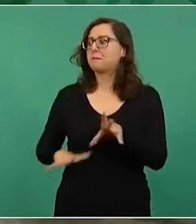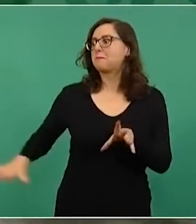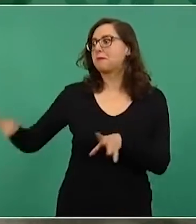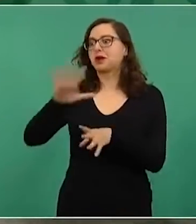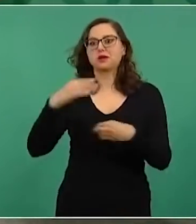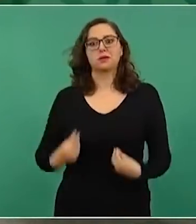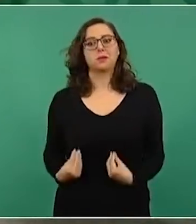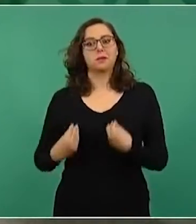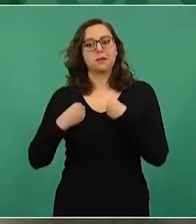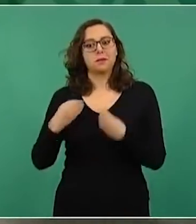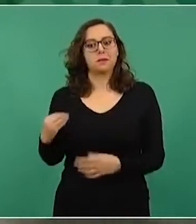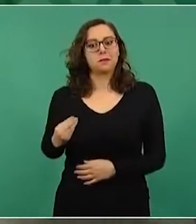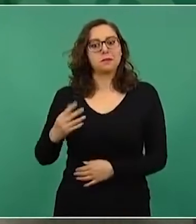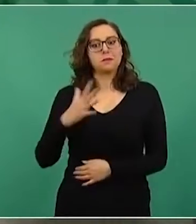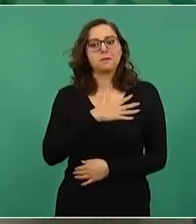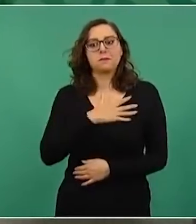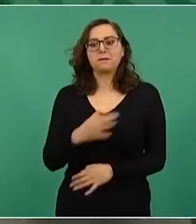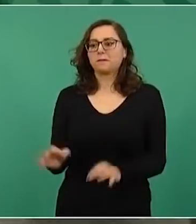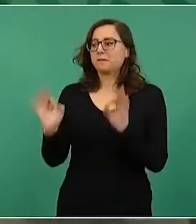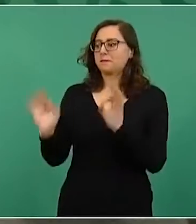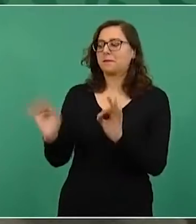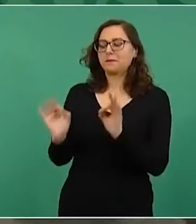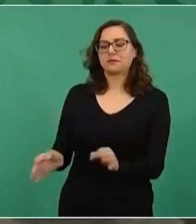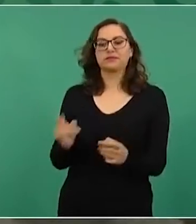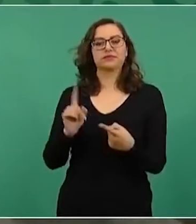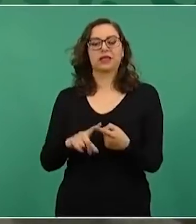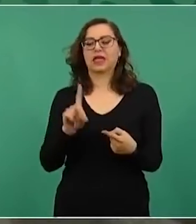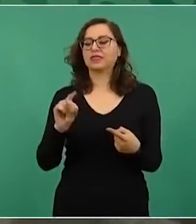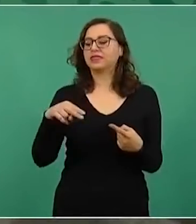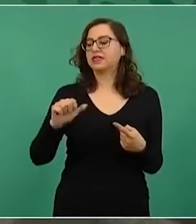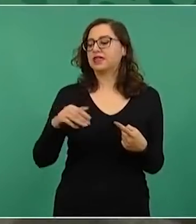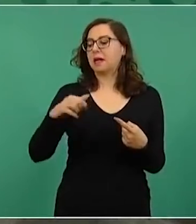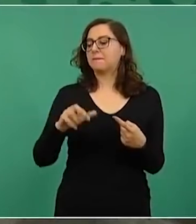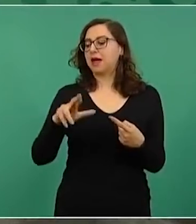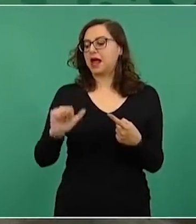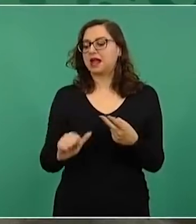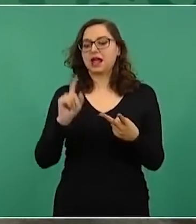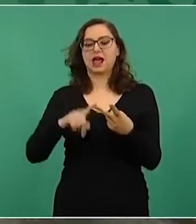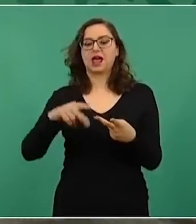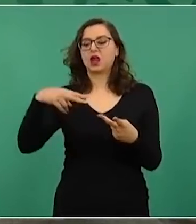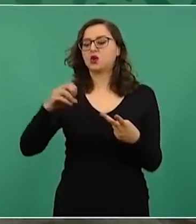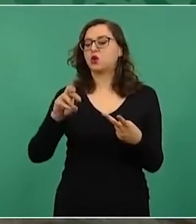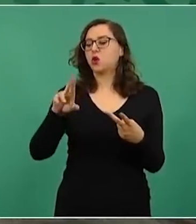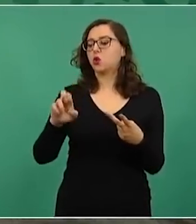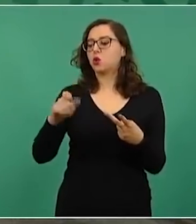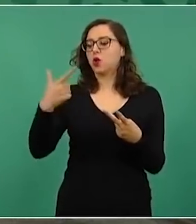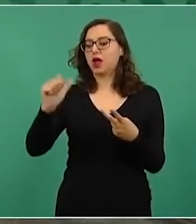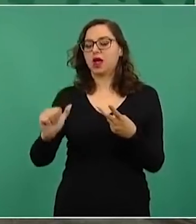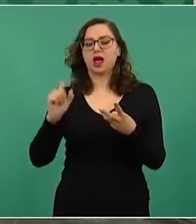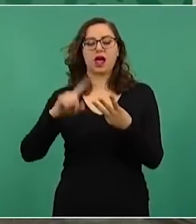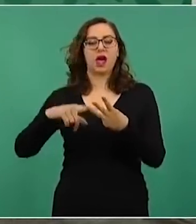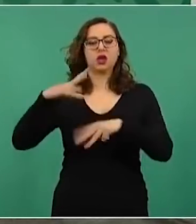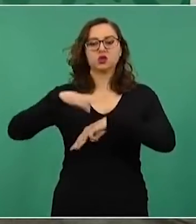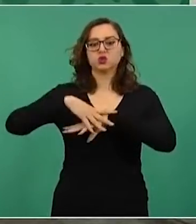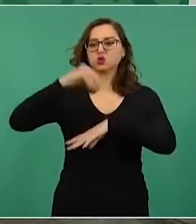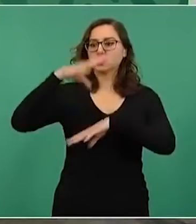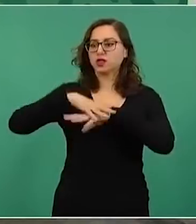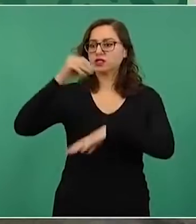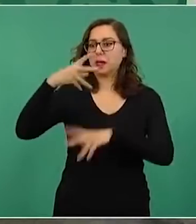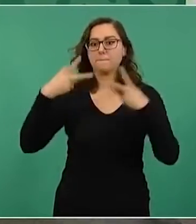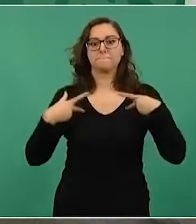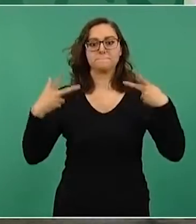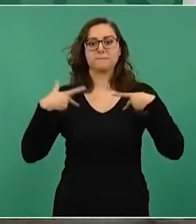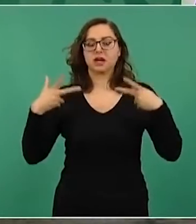Dinamarca, en Noruega, en Suecia, existe el estado de